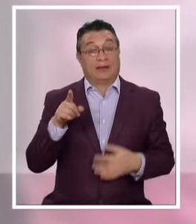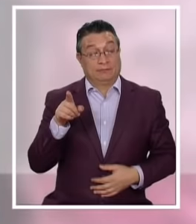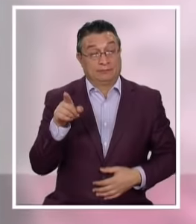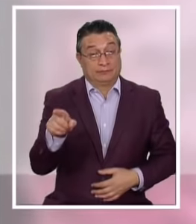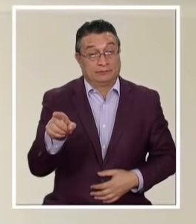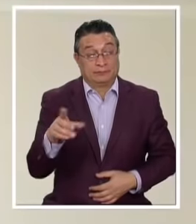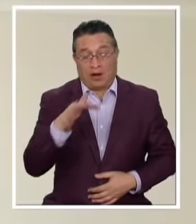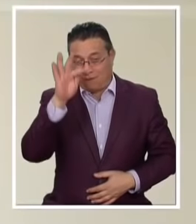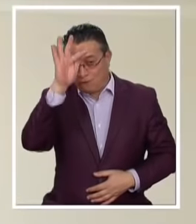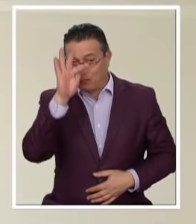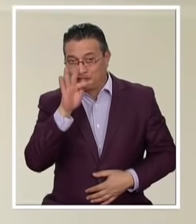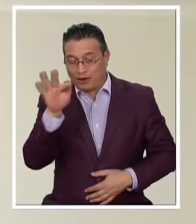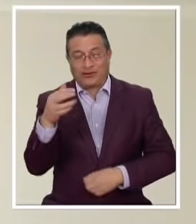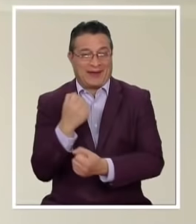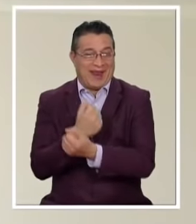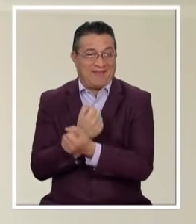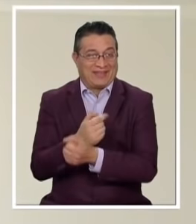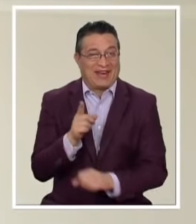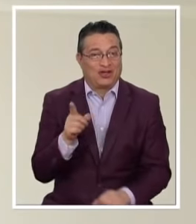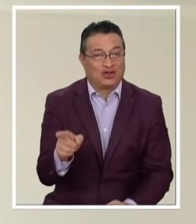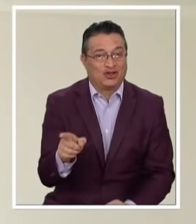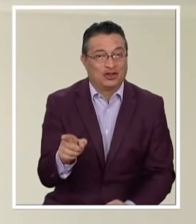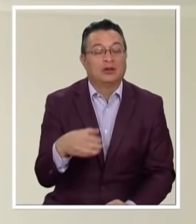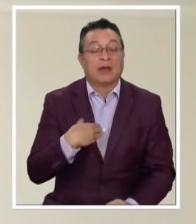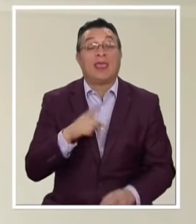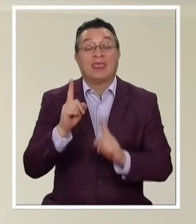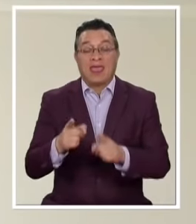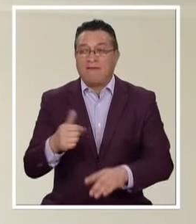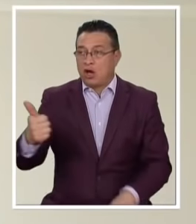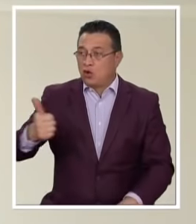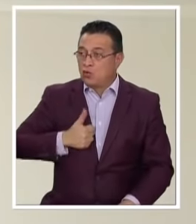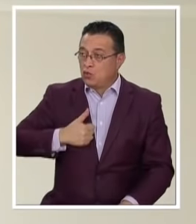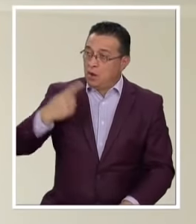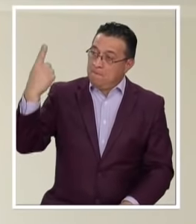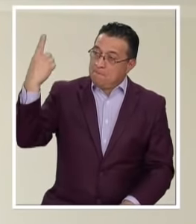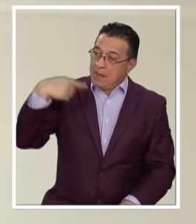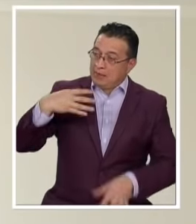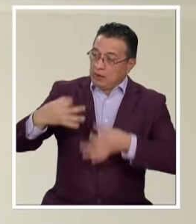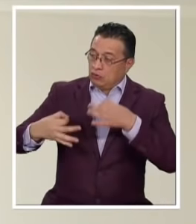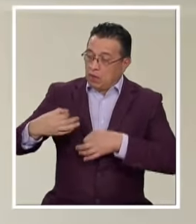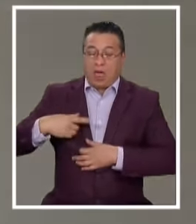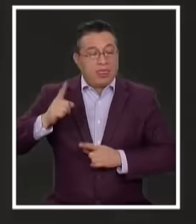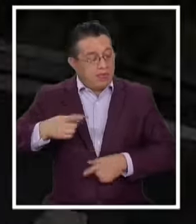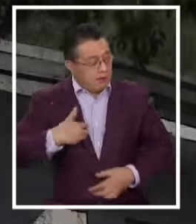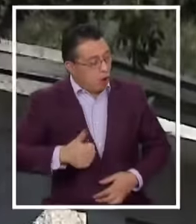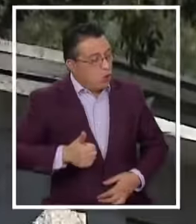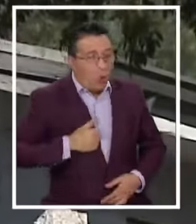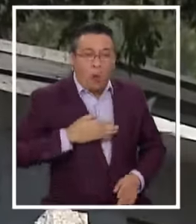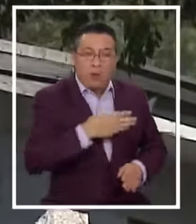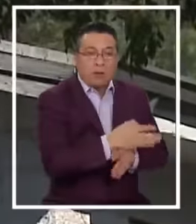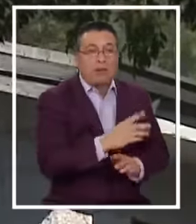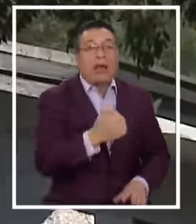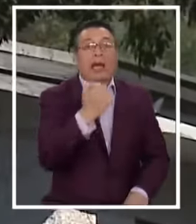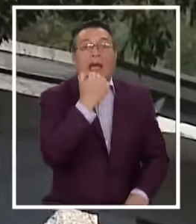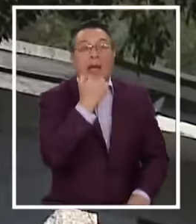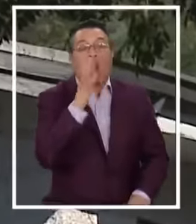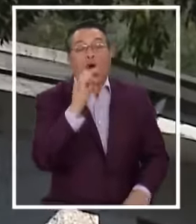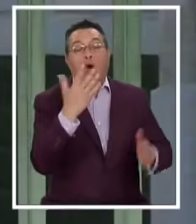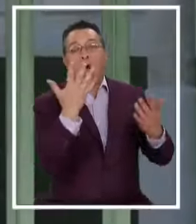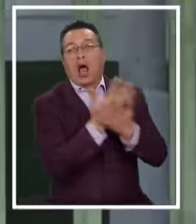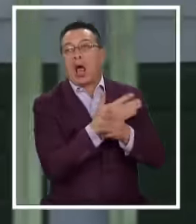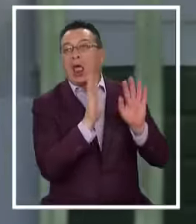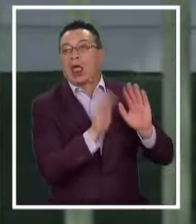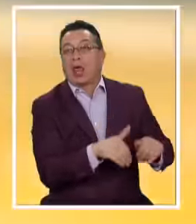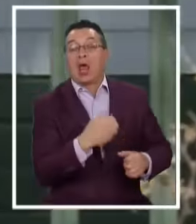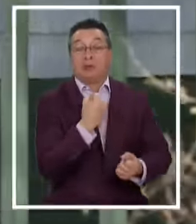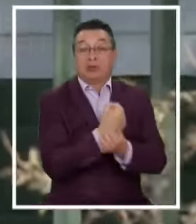Los funcionarios Policiales Es de cumplir Aquello que se dispone Por los tribunales De justicia Error Hubo omisión policial